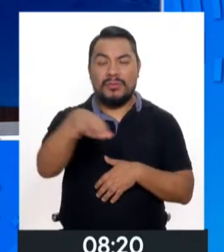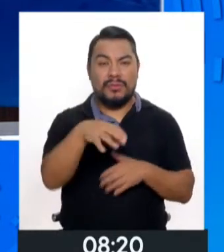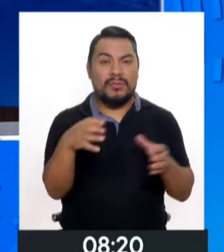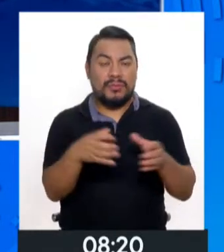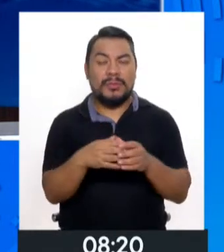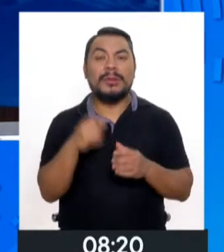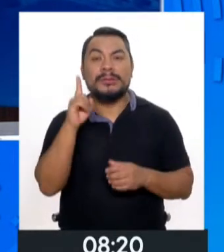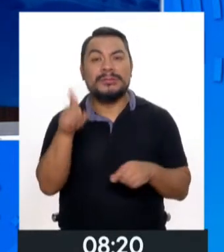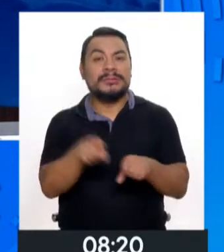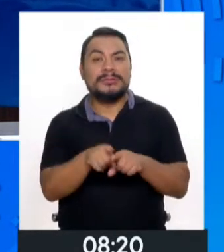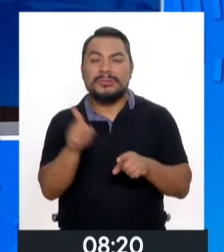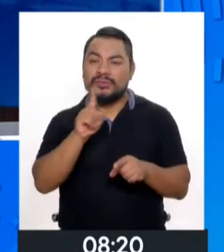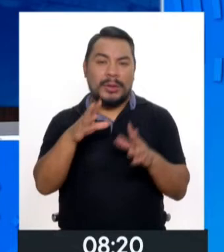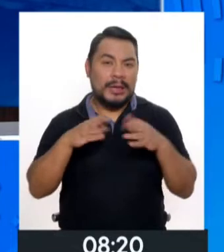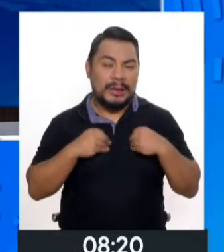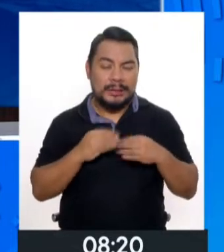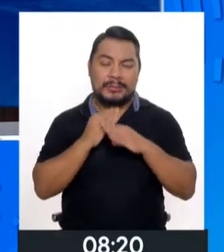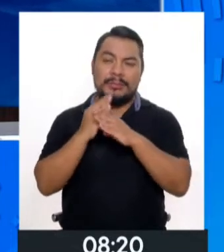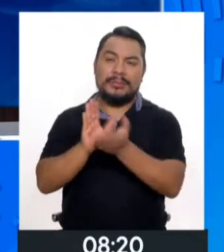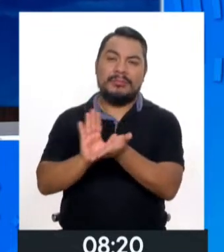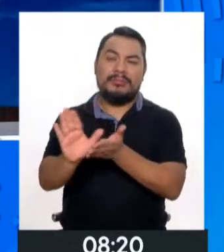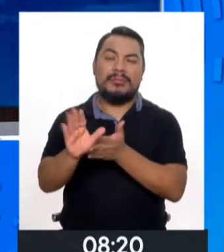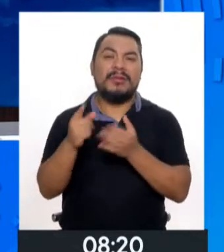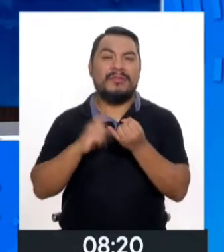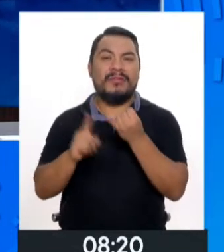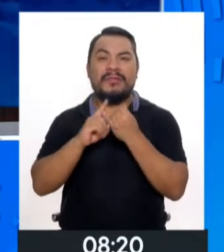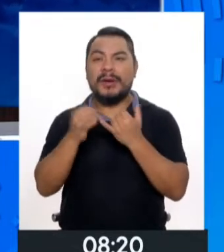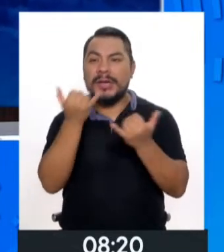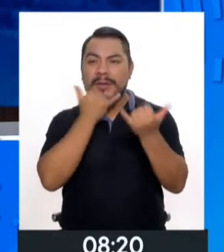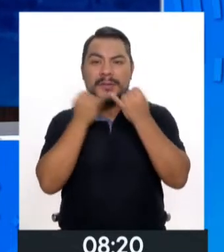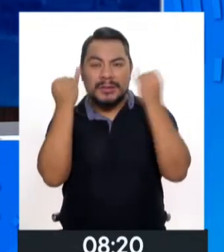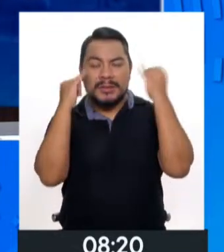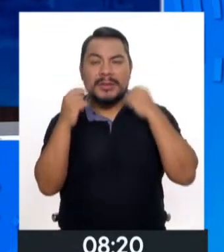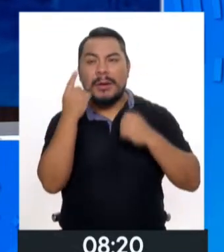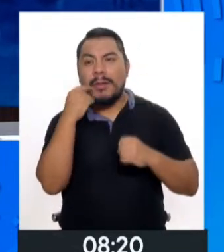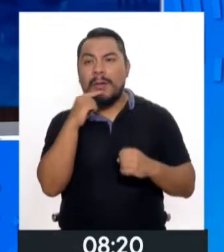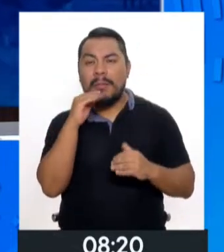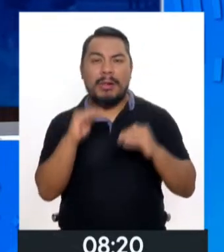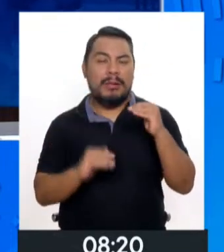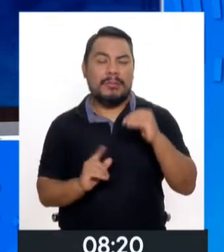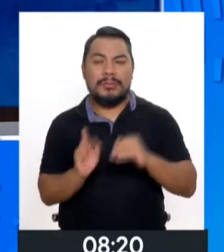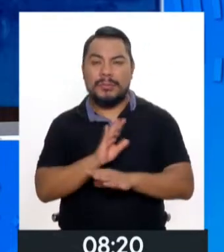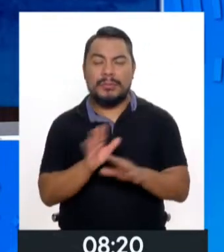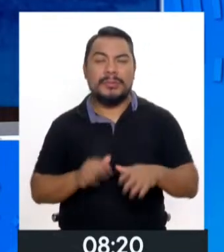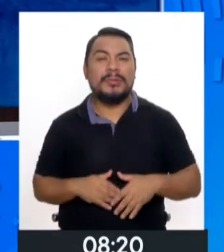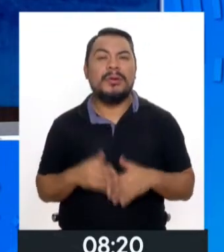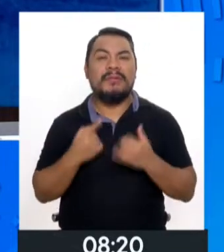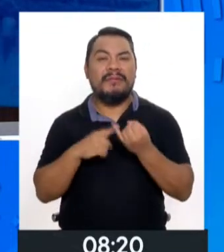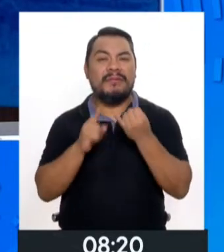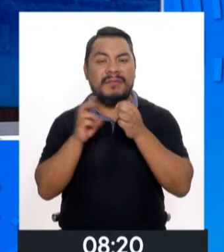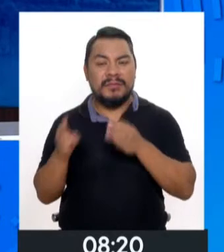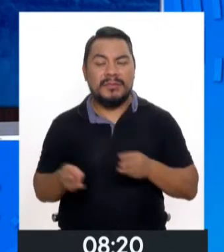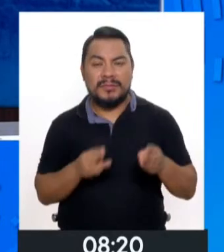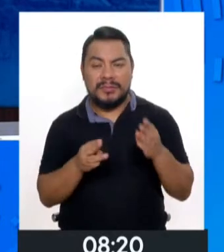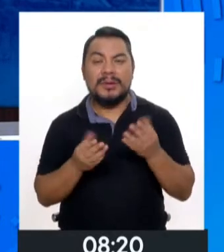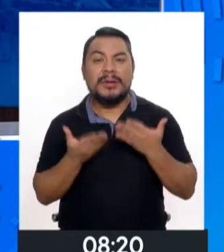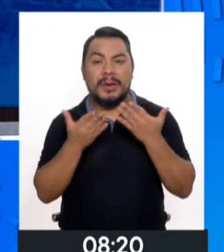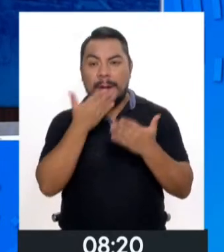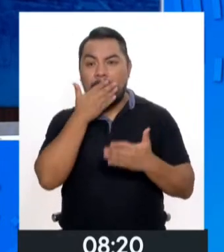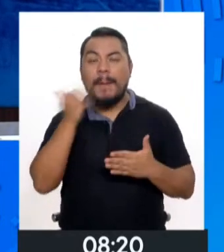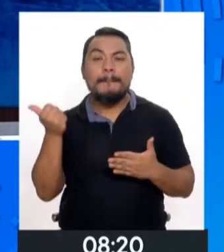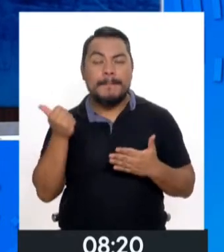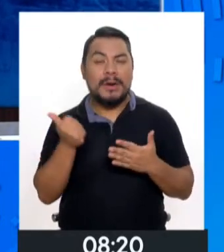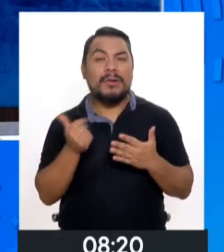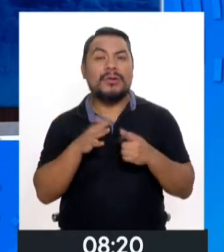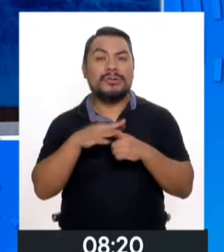rechazar, eliminar, desterrar estereotipos de género, toda forma que impida crear mejores condiciones para